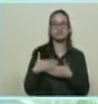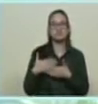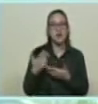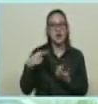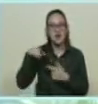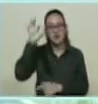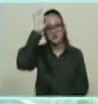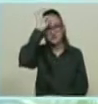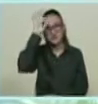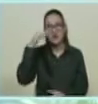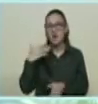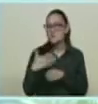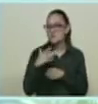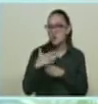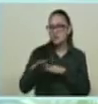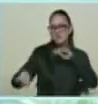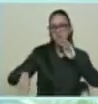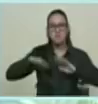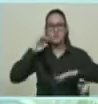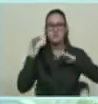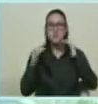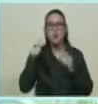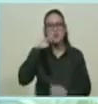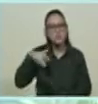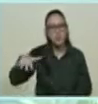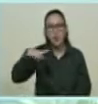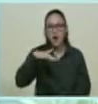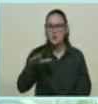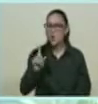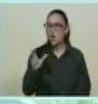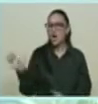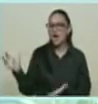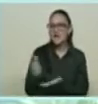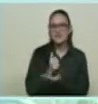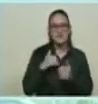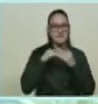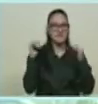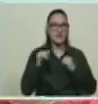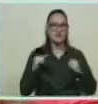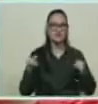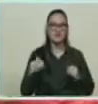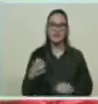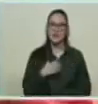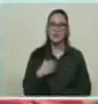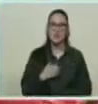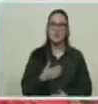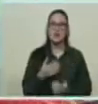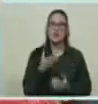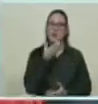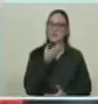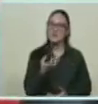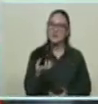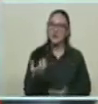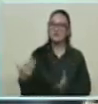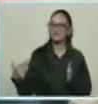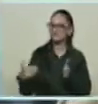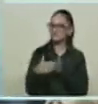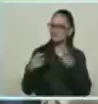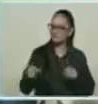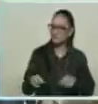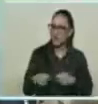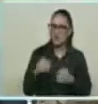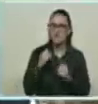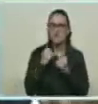es que con saboteo, o sin saboteo, a este pueblo nadie le quitó la felicidad de la Navidad. Ni nadie nos va a quitar la